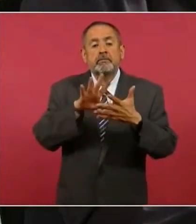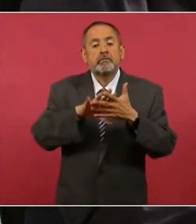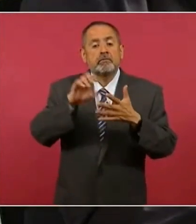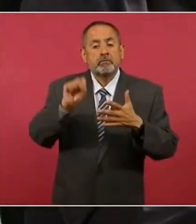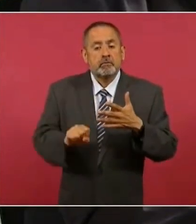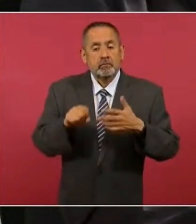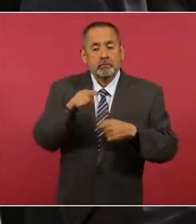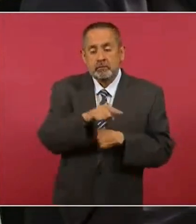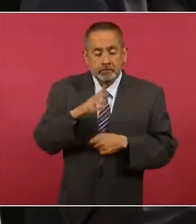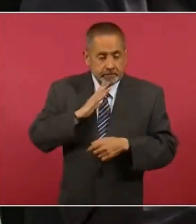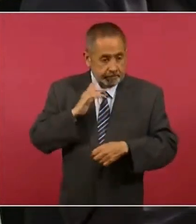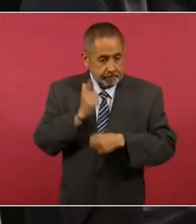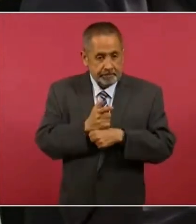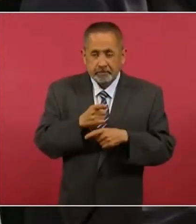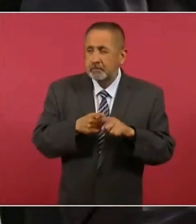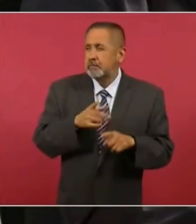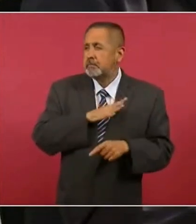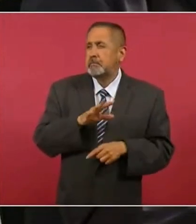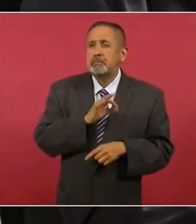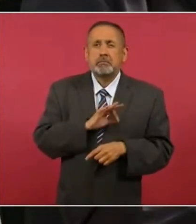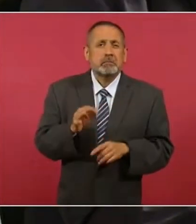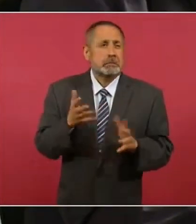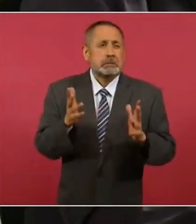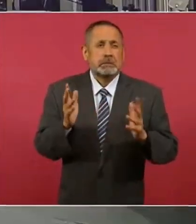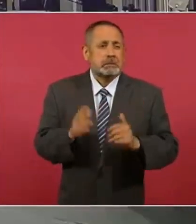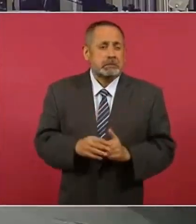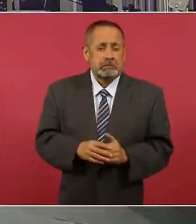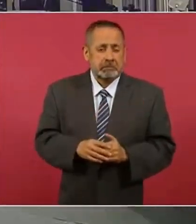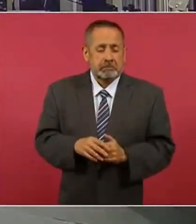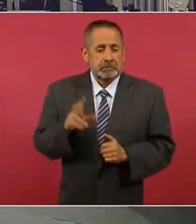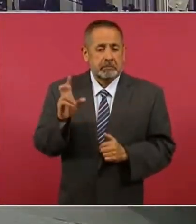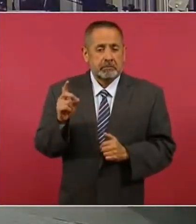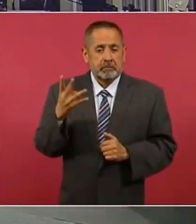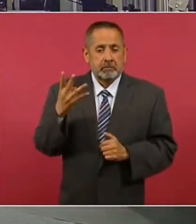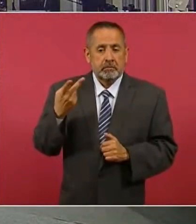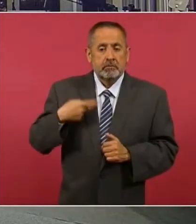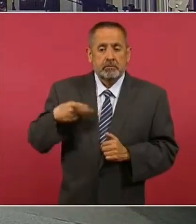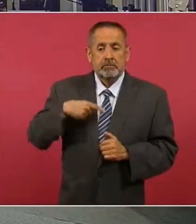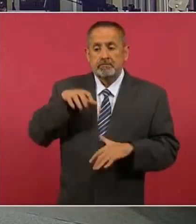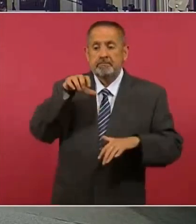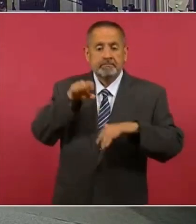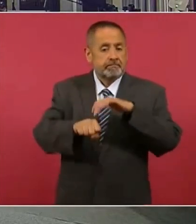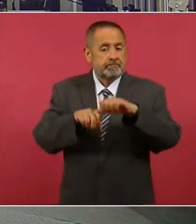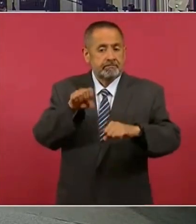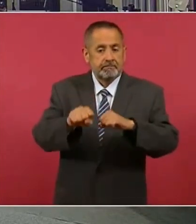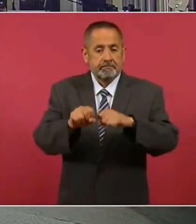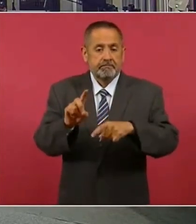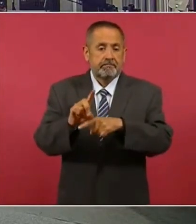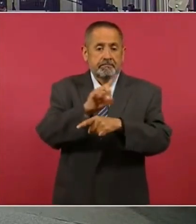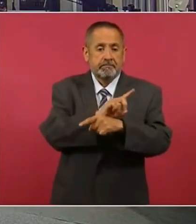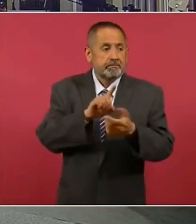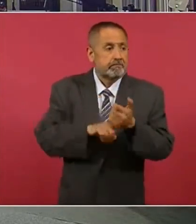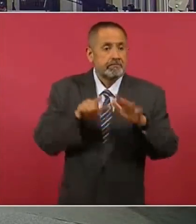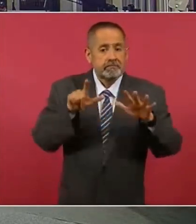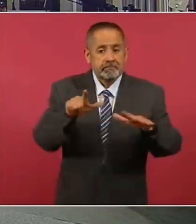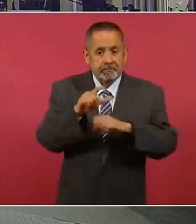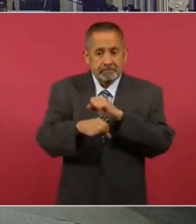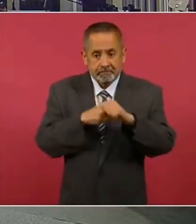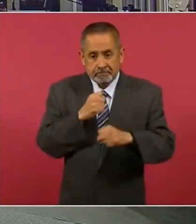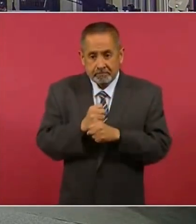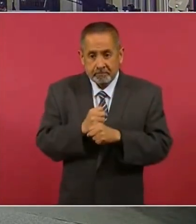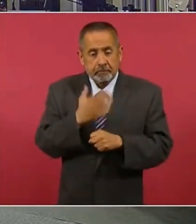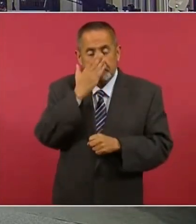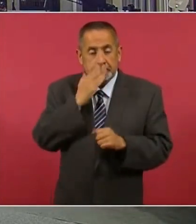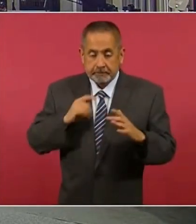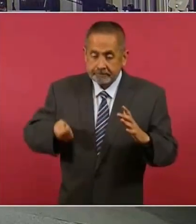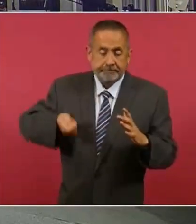sur están identificados por lo menos 34 personas detenidas desde hace 17 años y la mayoría de